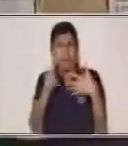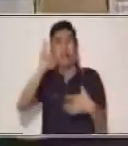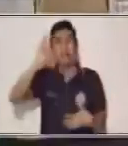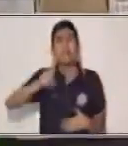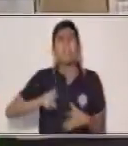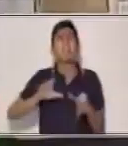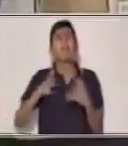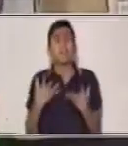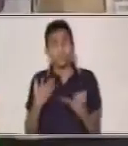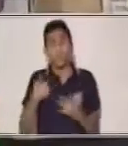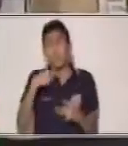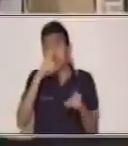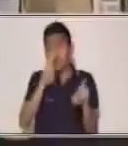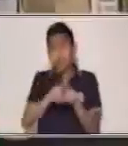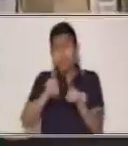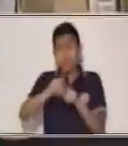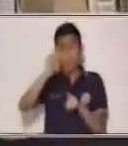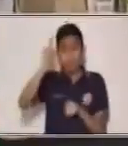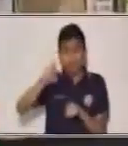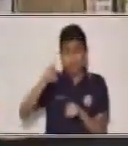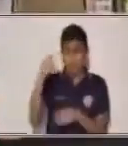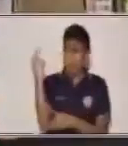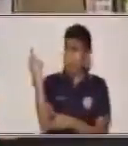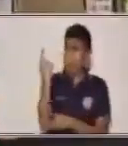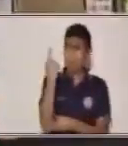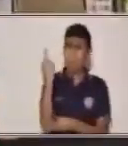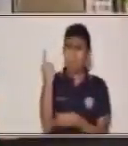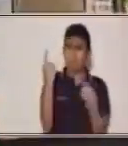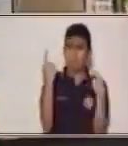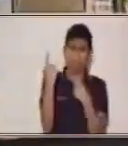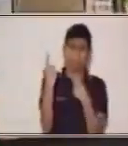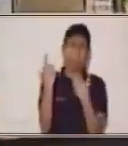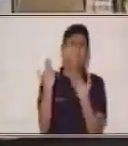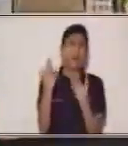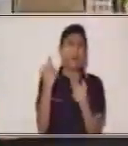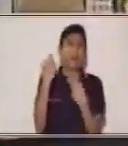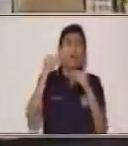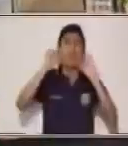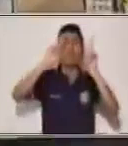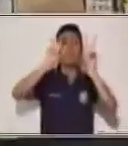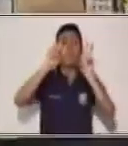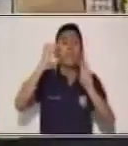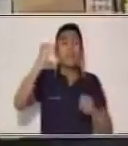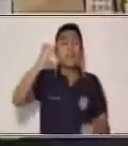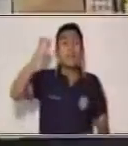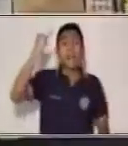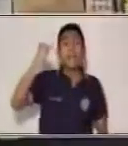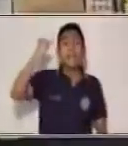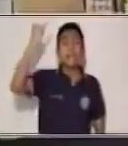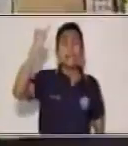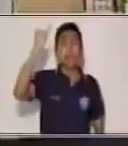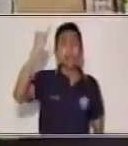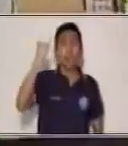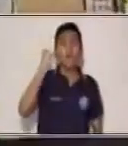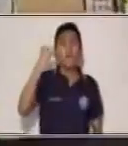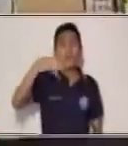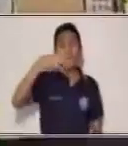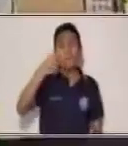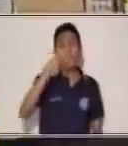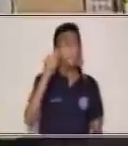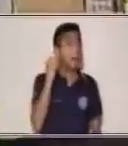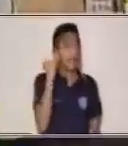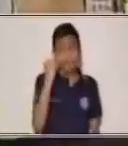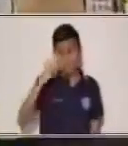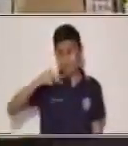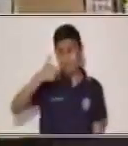el elemento imaginativo. ¿Qué quiere decir esto? Que la persona que va a